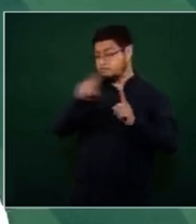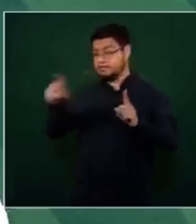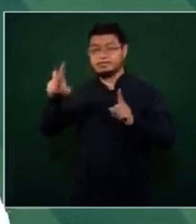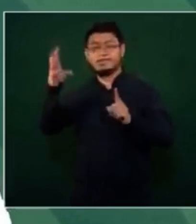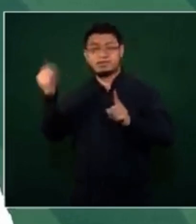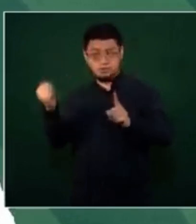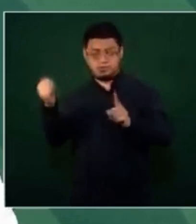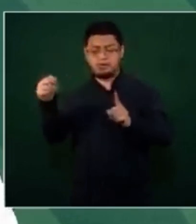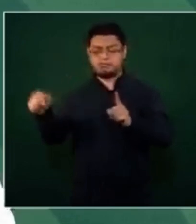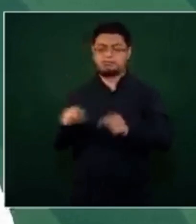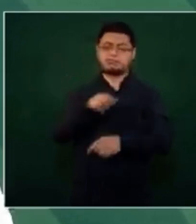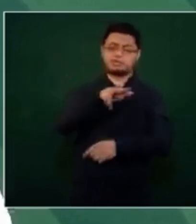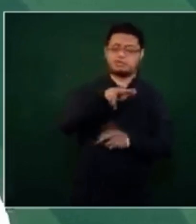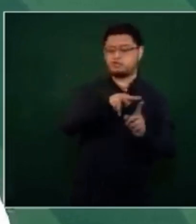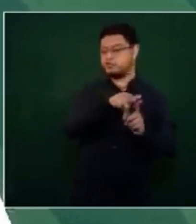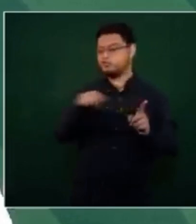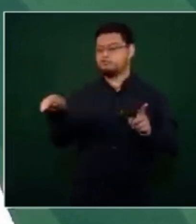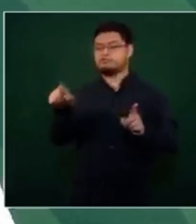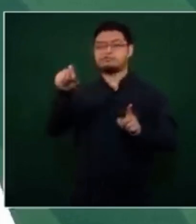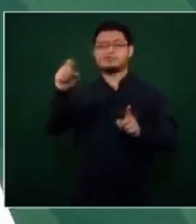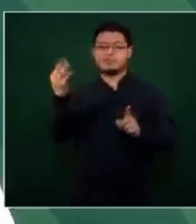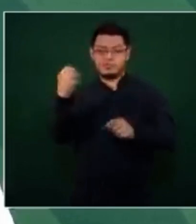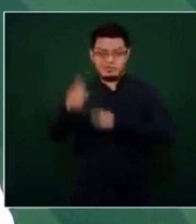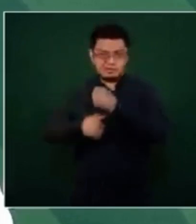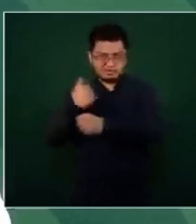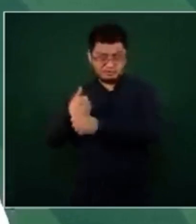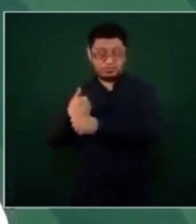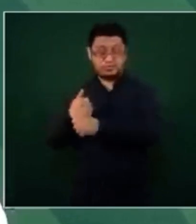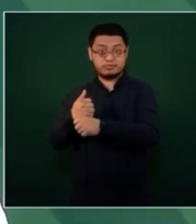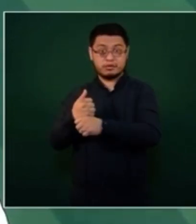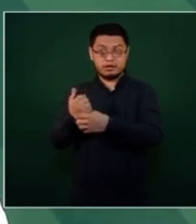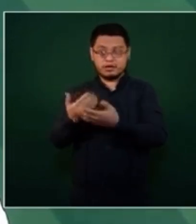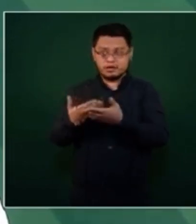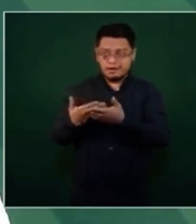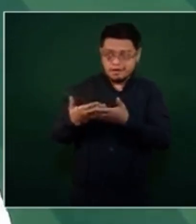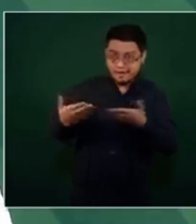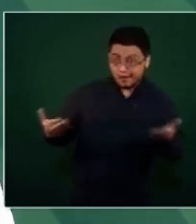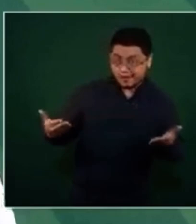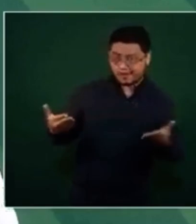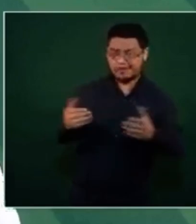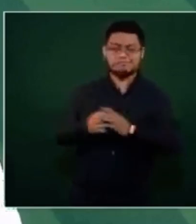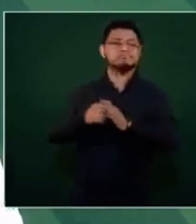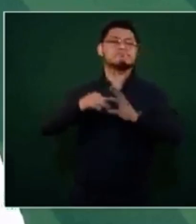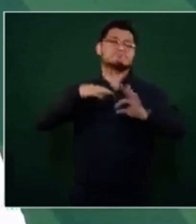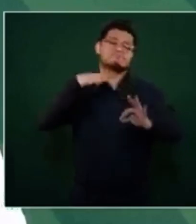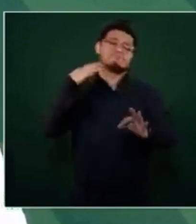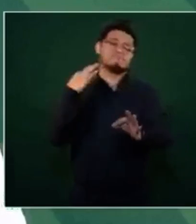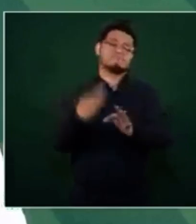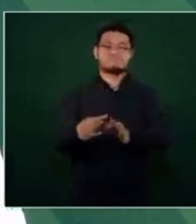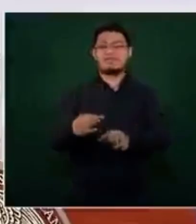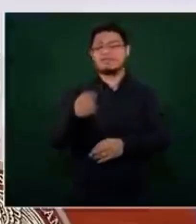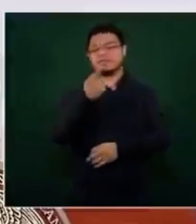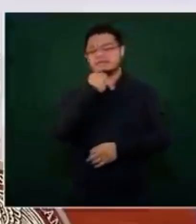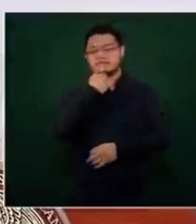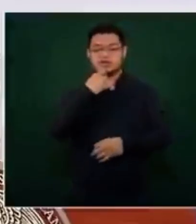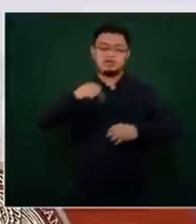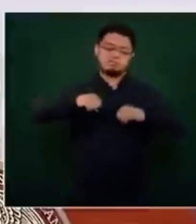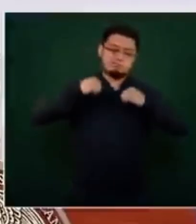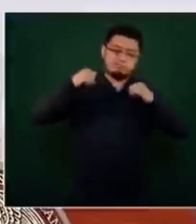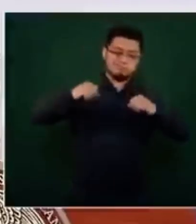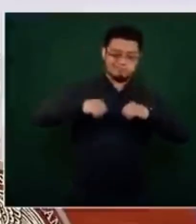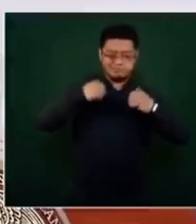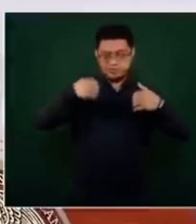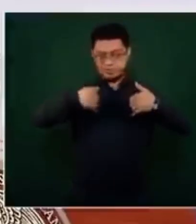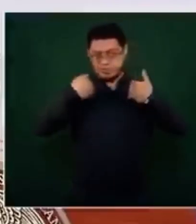a 29 años. También tuvimos ahora ya la vacunación de niños, niñas y adolescentes que tienen